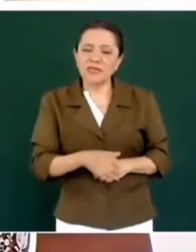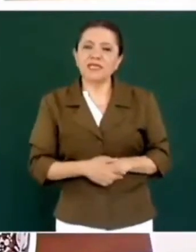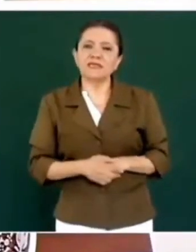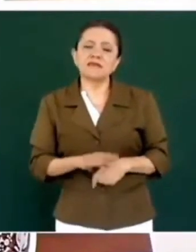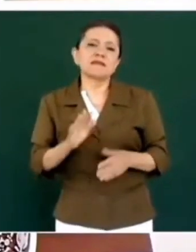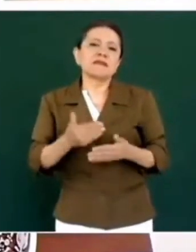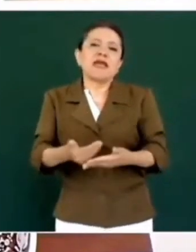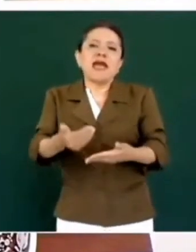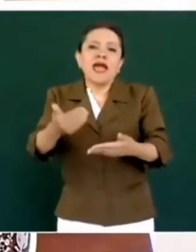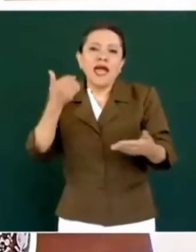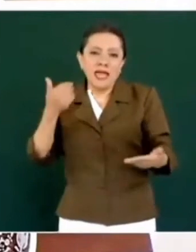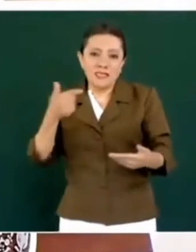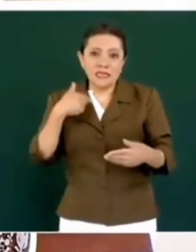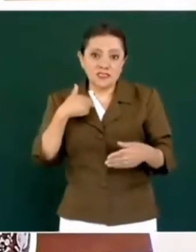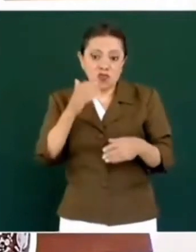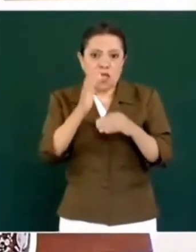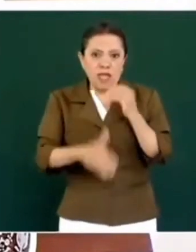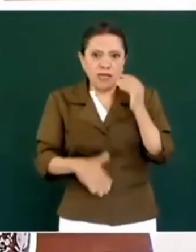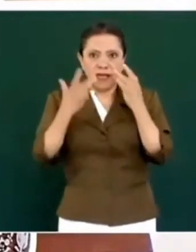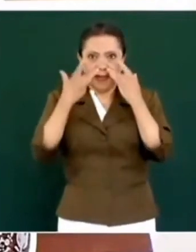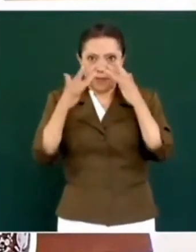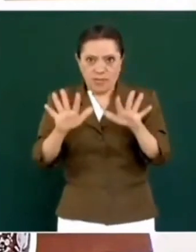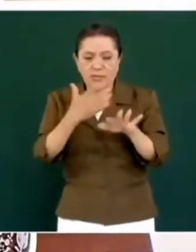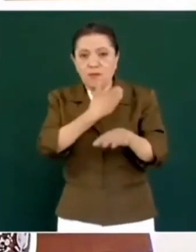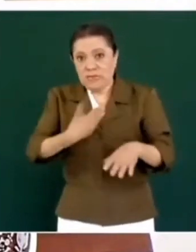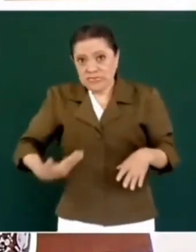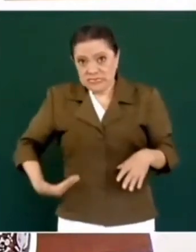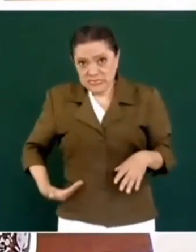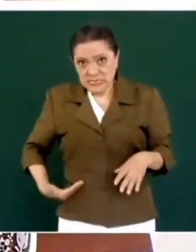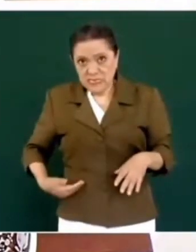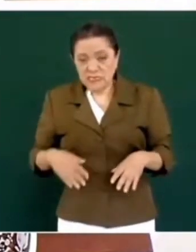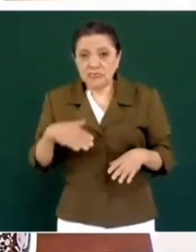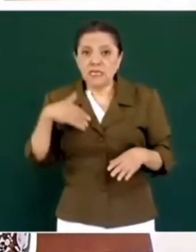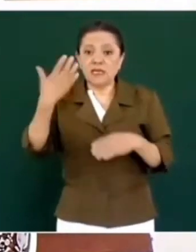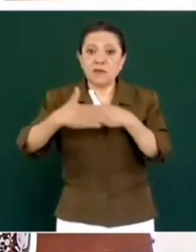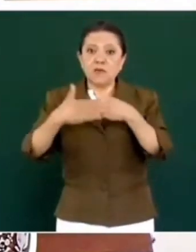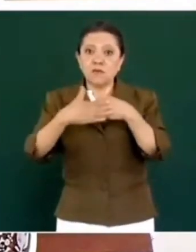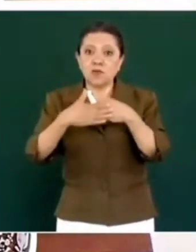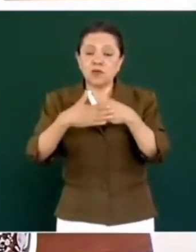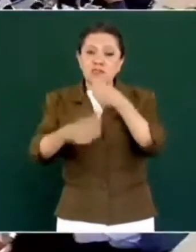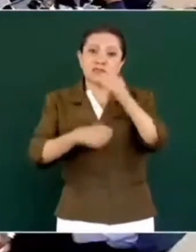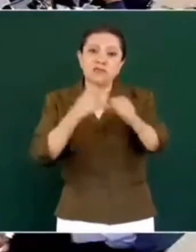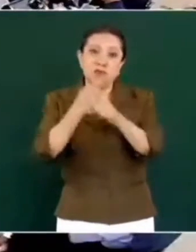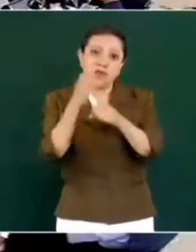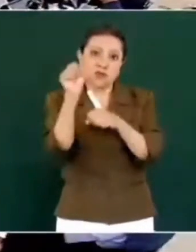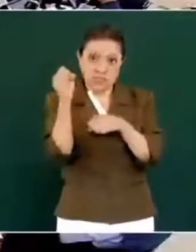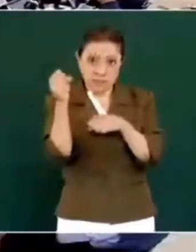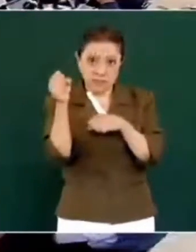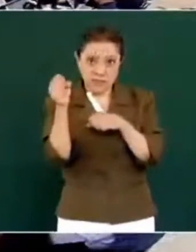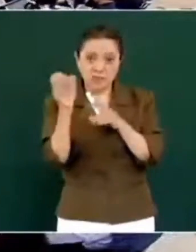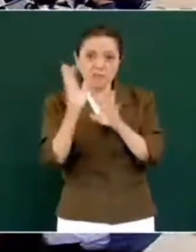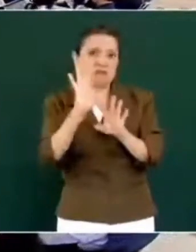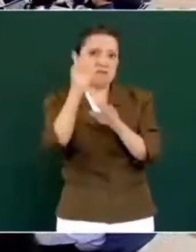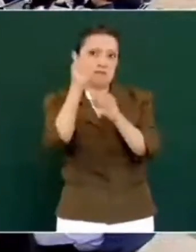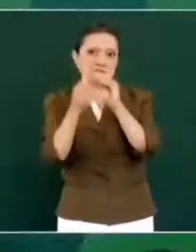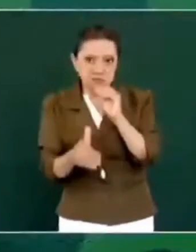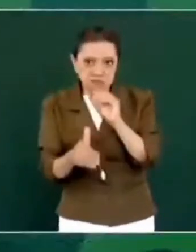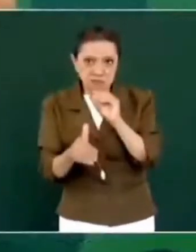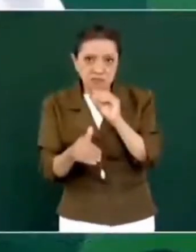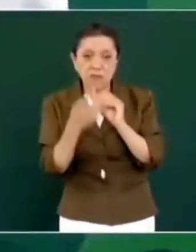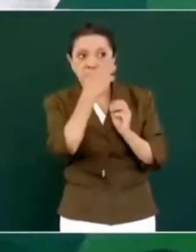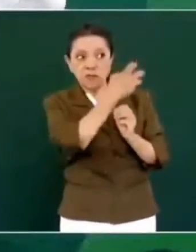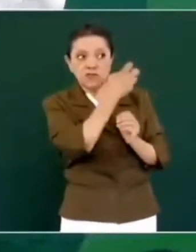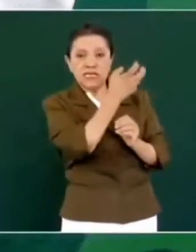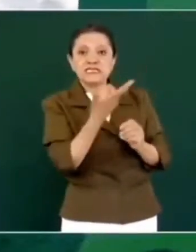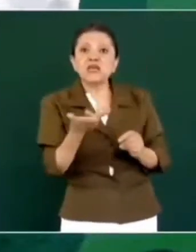Antes de que yo termine mi mandato. En septiembre del año próximo. Vamos a concluir ese